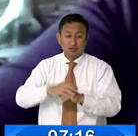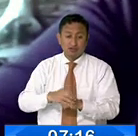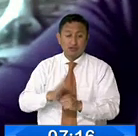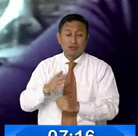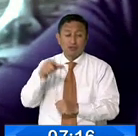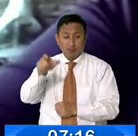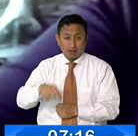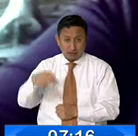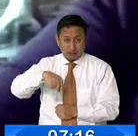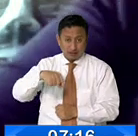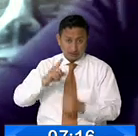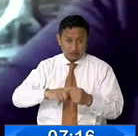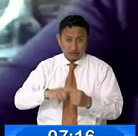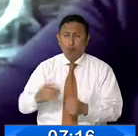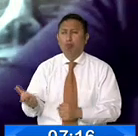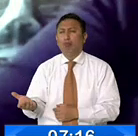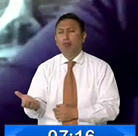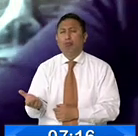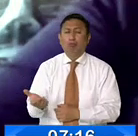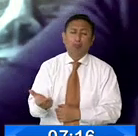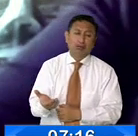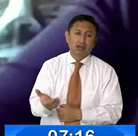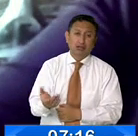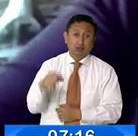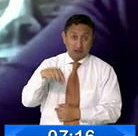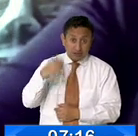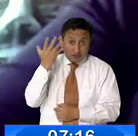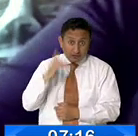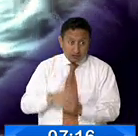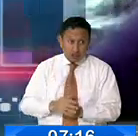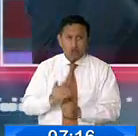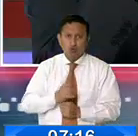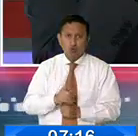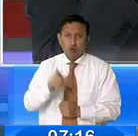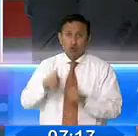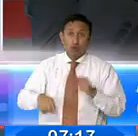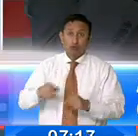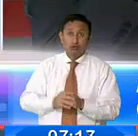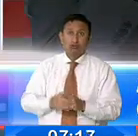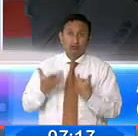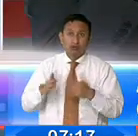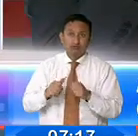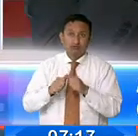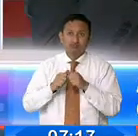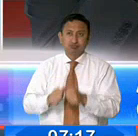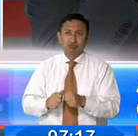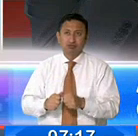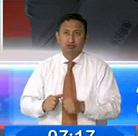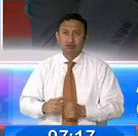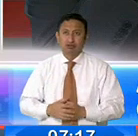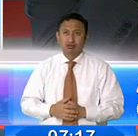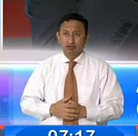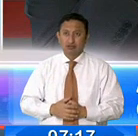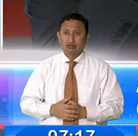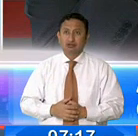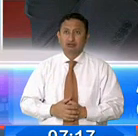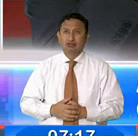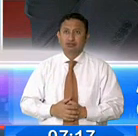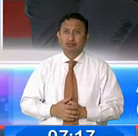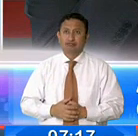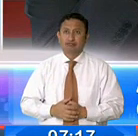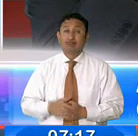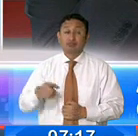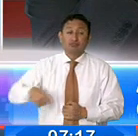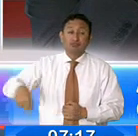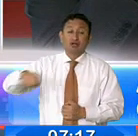Pero no solo en estas fechas, sino que definitivamente ellos tienen ya la debilidad o